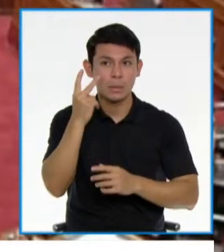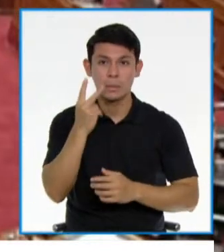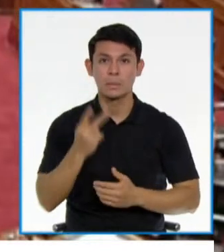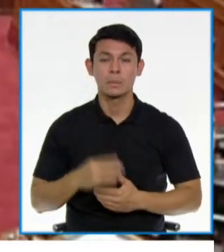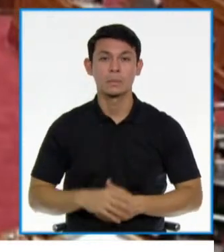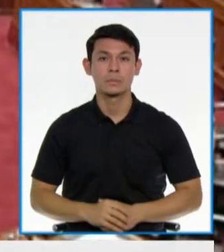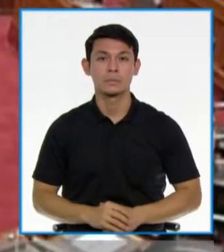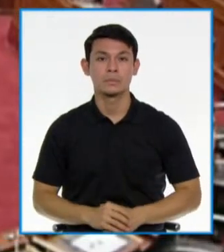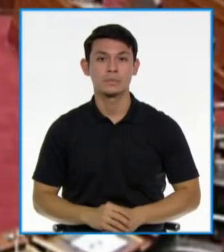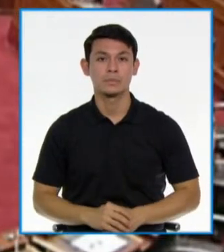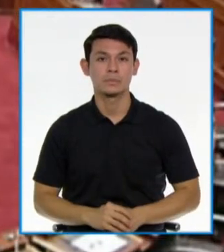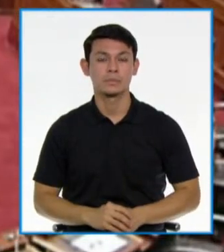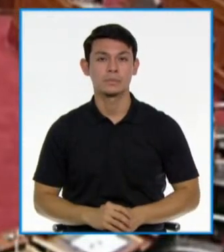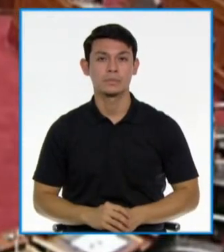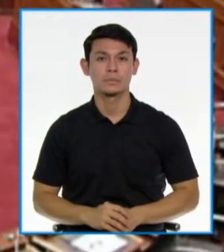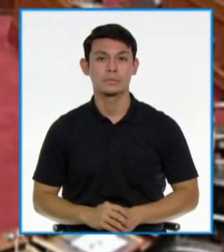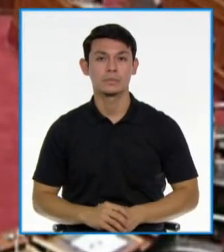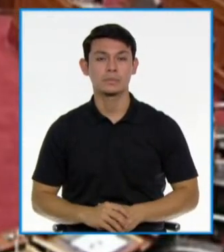...pues...